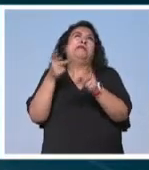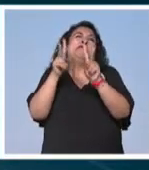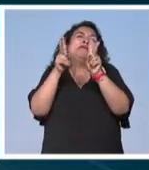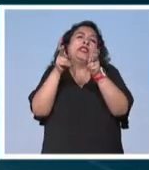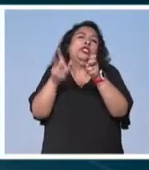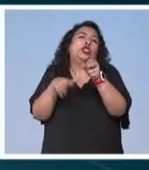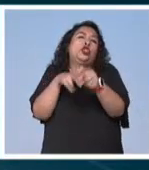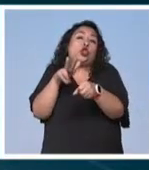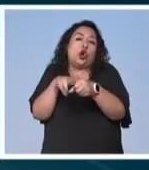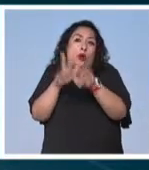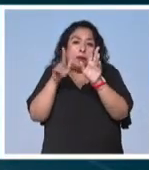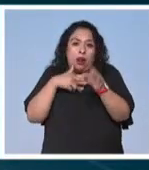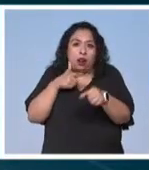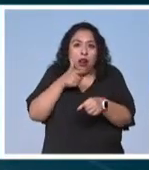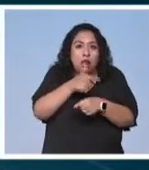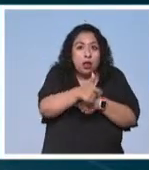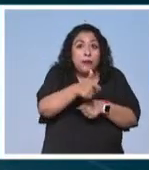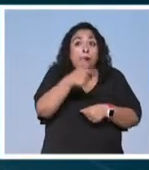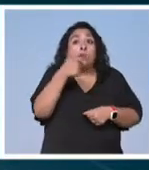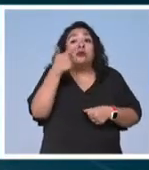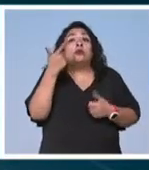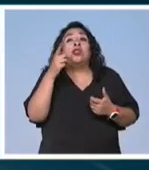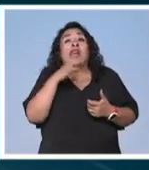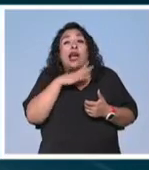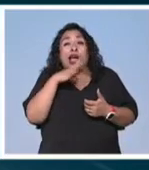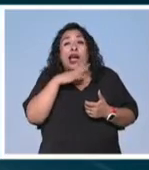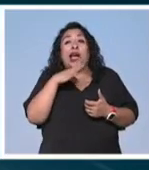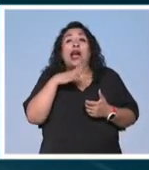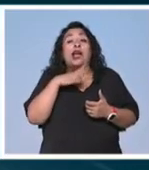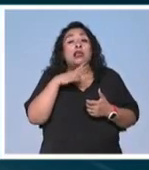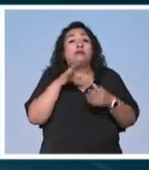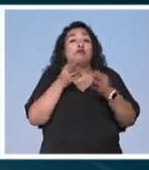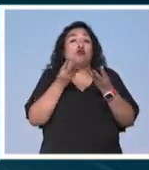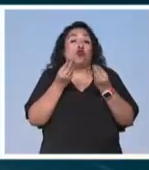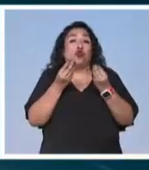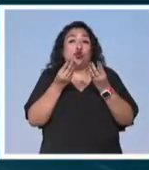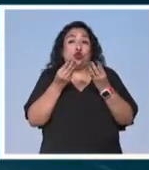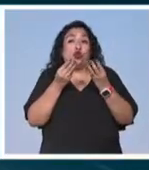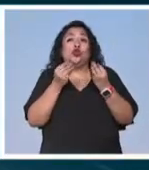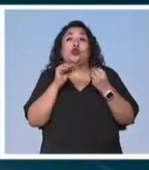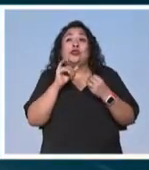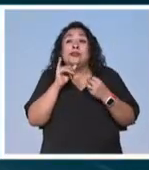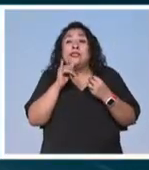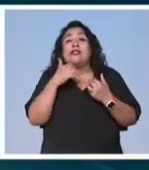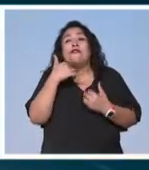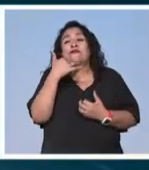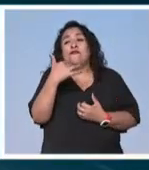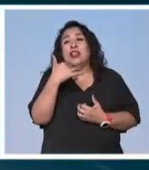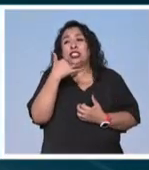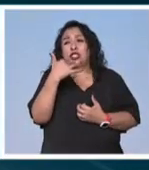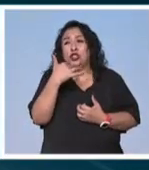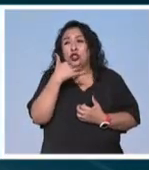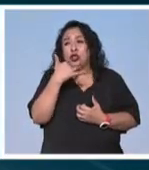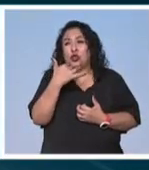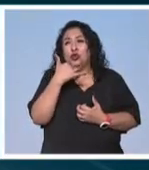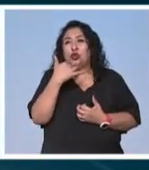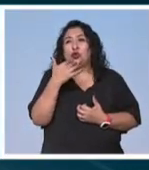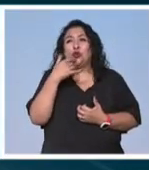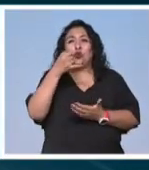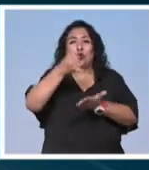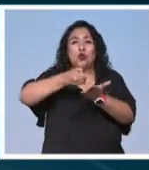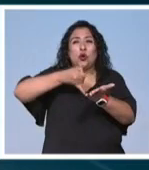lo que se descubre es que pues hay una entrada importante de residuos de la